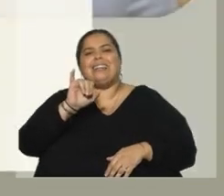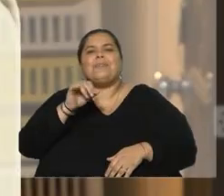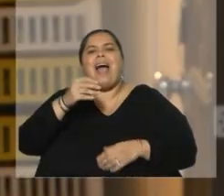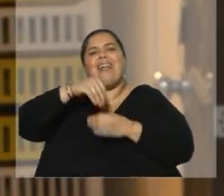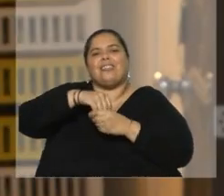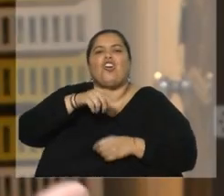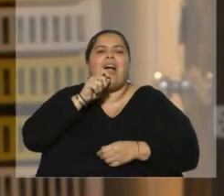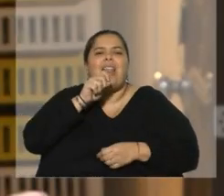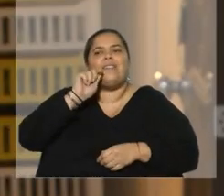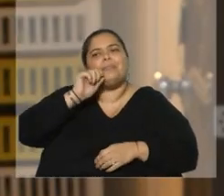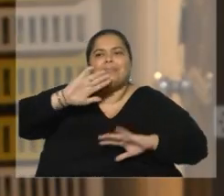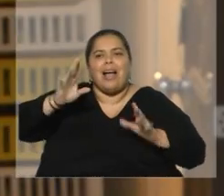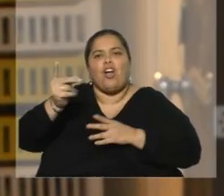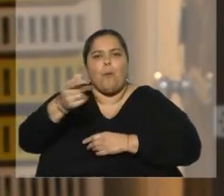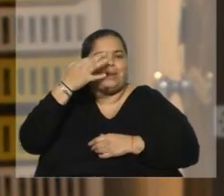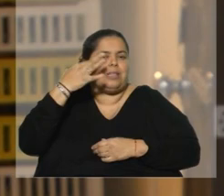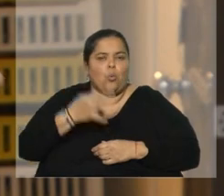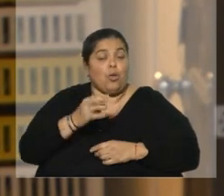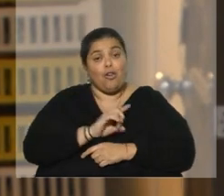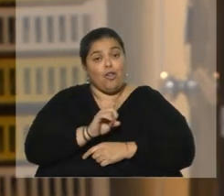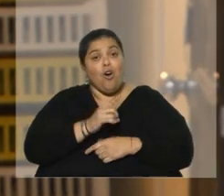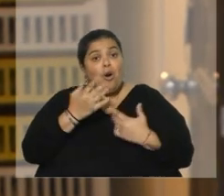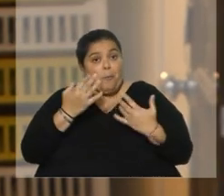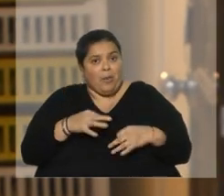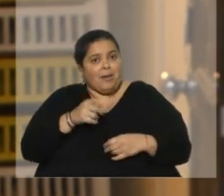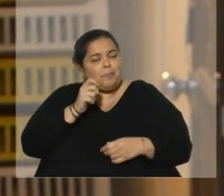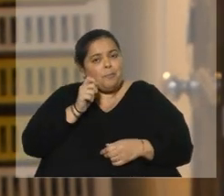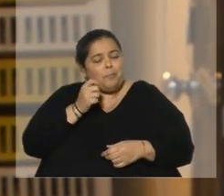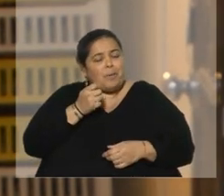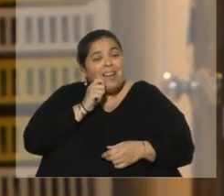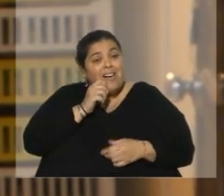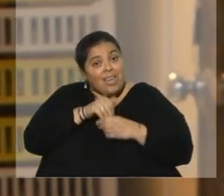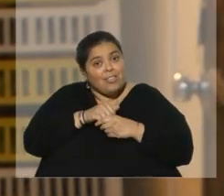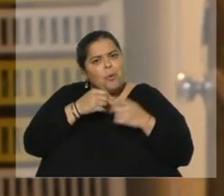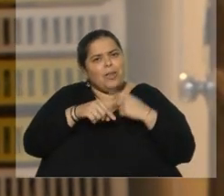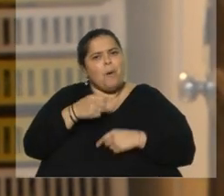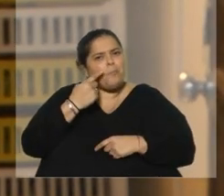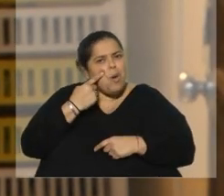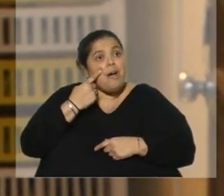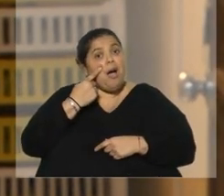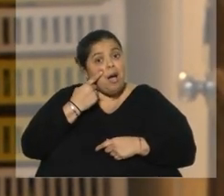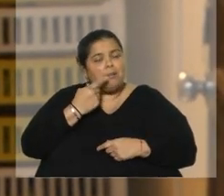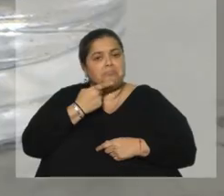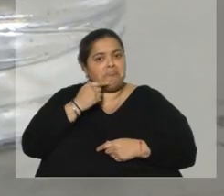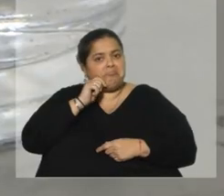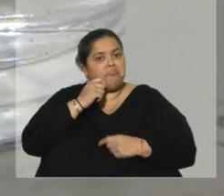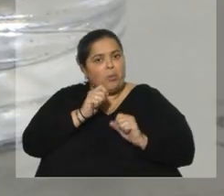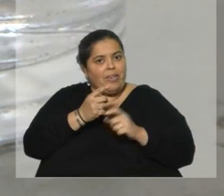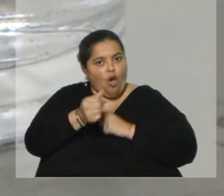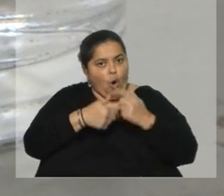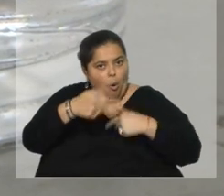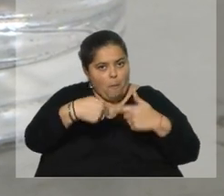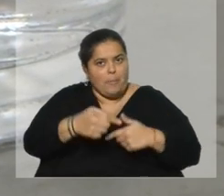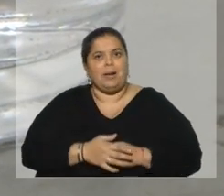lo pueda probar por el interés, pero que al mismo tiempo sea un muy buen producto para que lo vuelva a comprar. Es